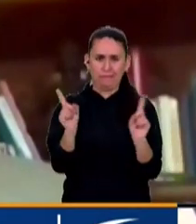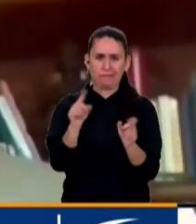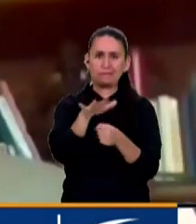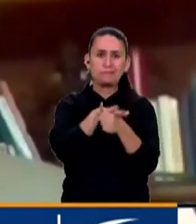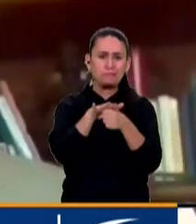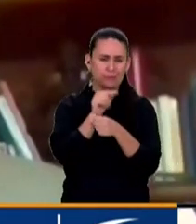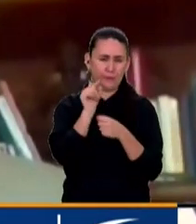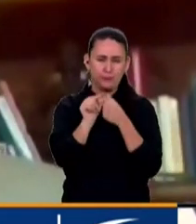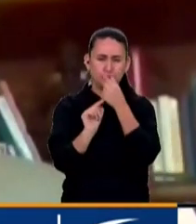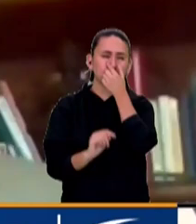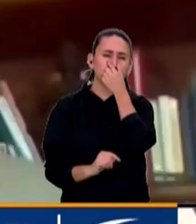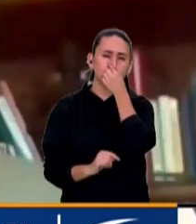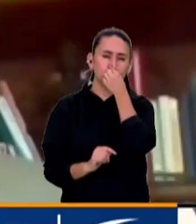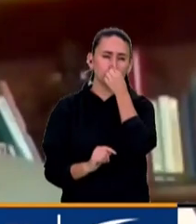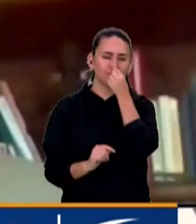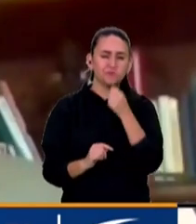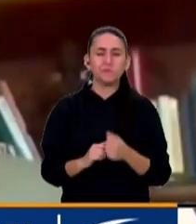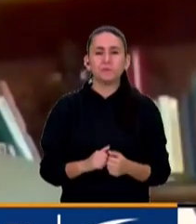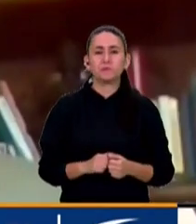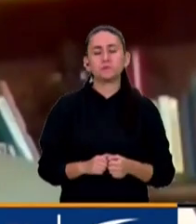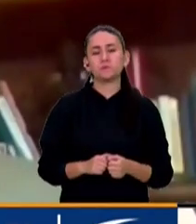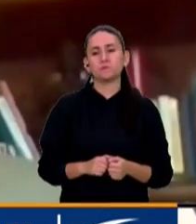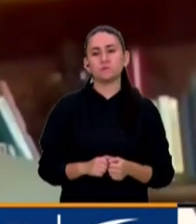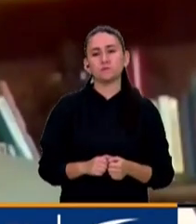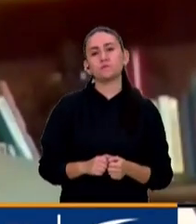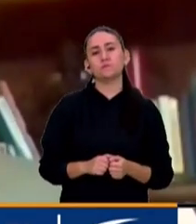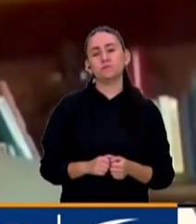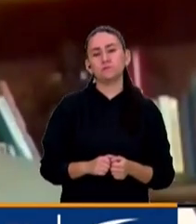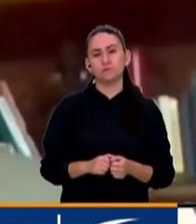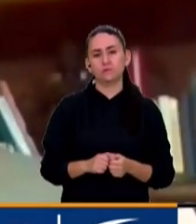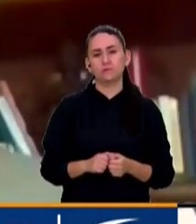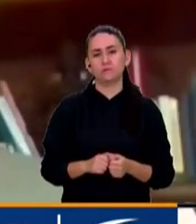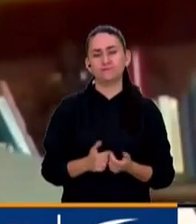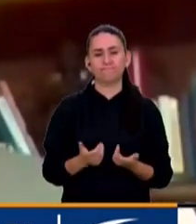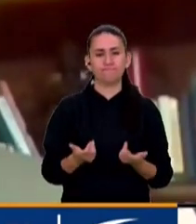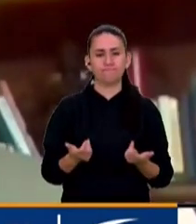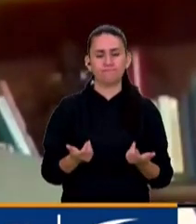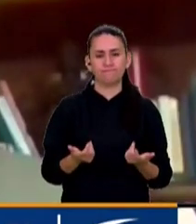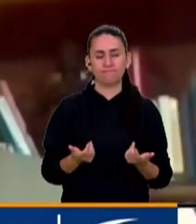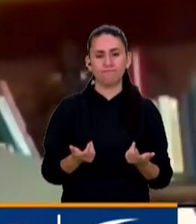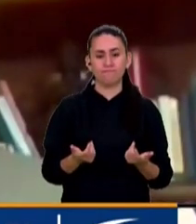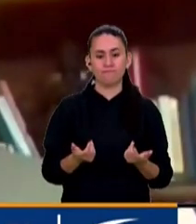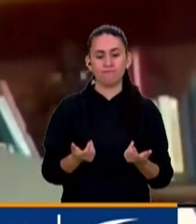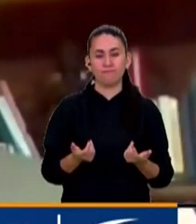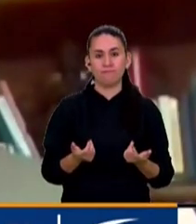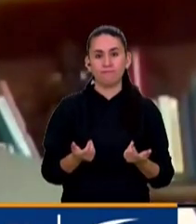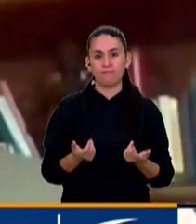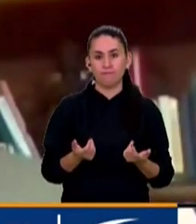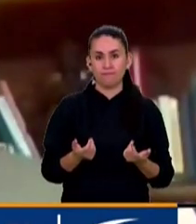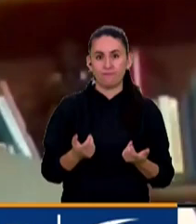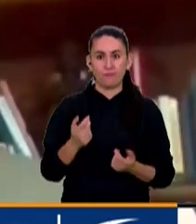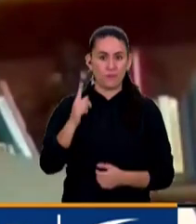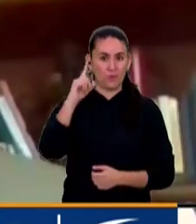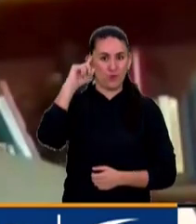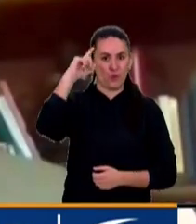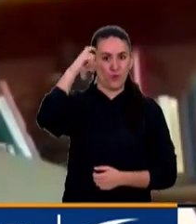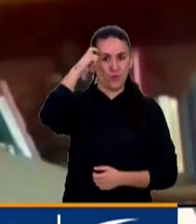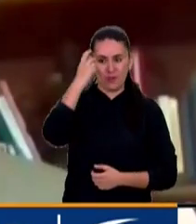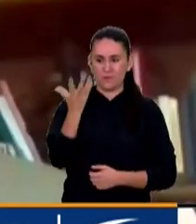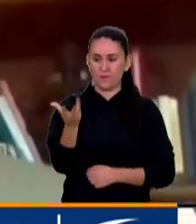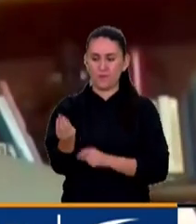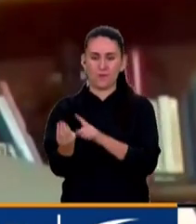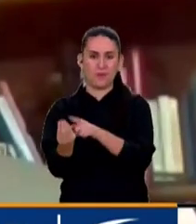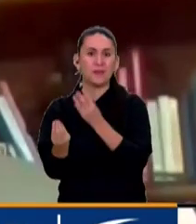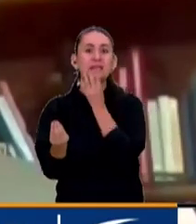el gobierno, el embajador de Israel también ha